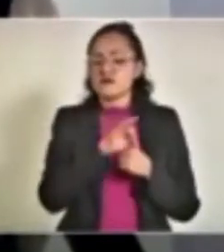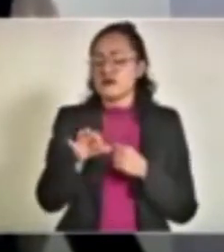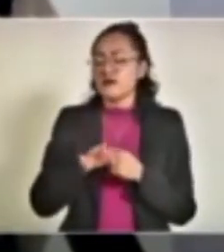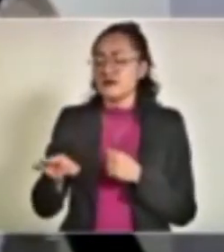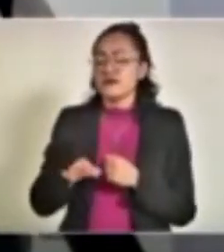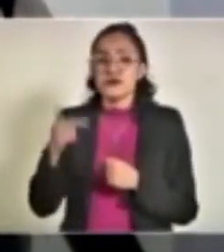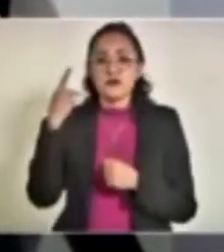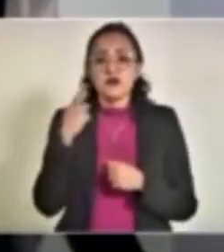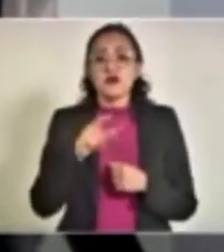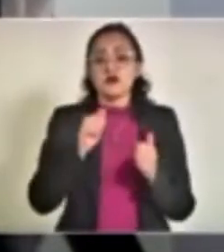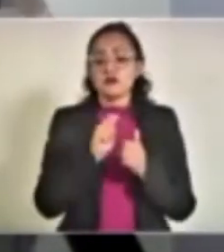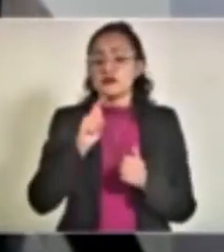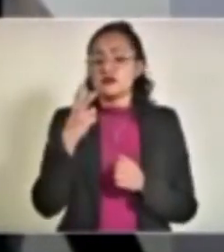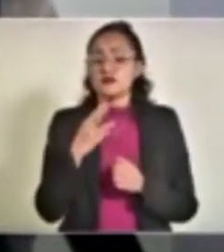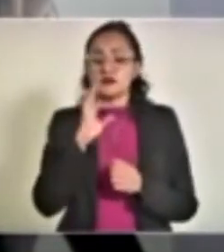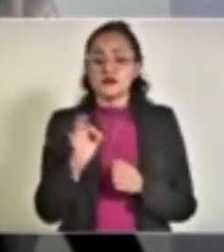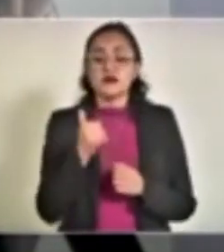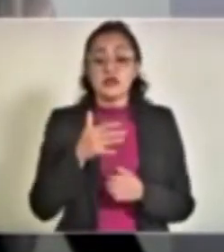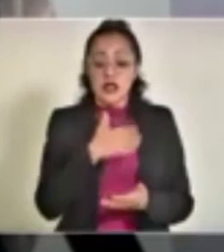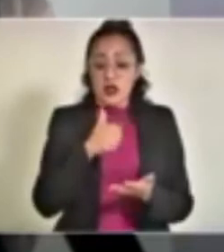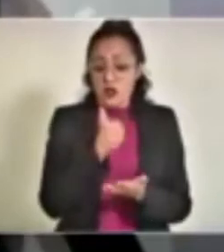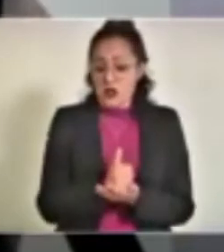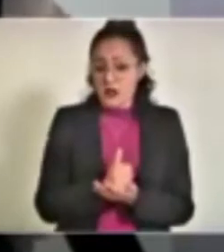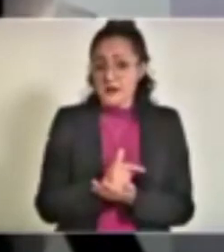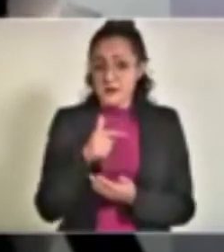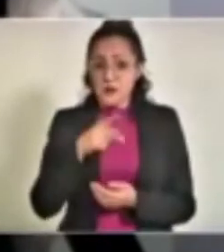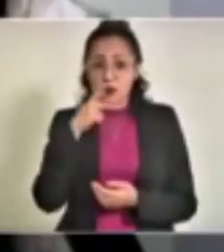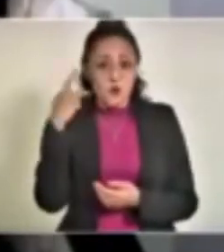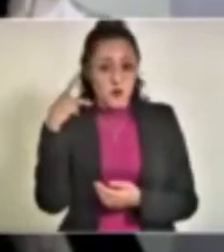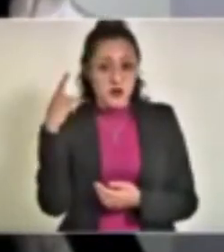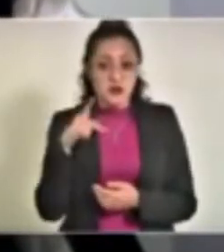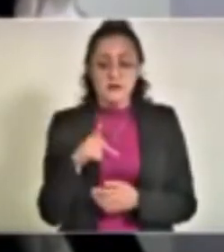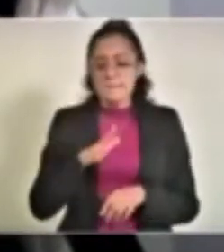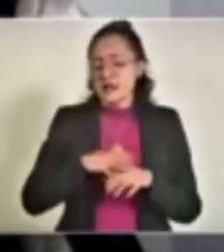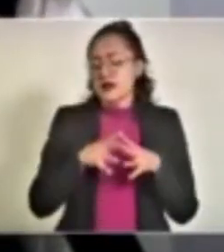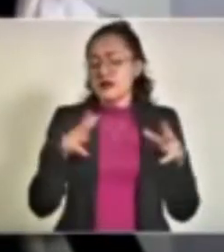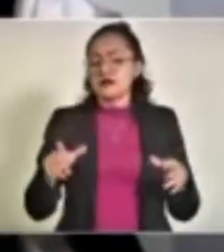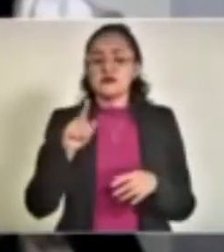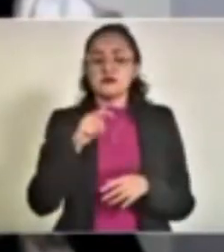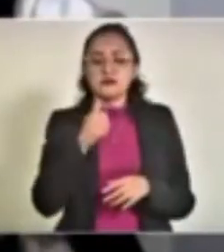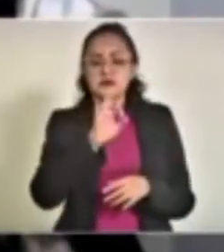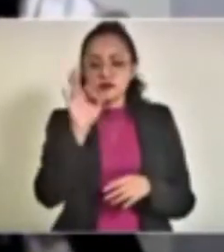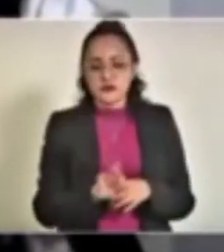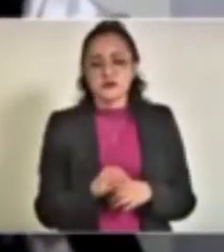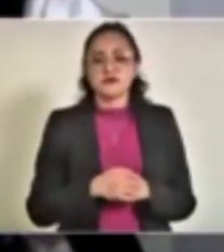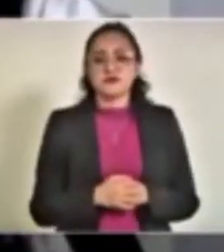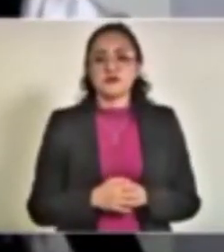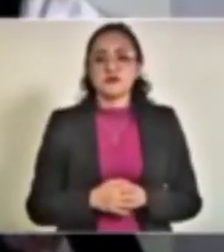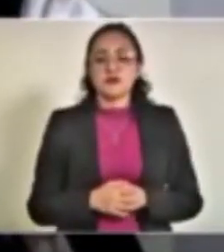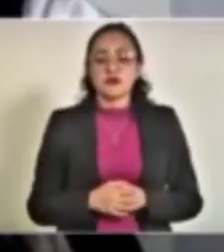73% y siendo la ciudad de Puebla la de mayor incidencia con el 66%. Un